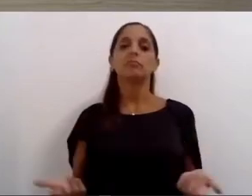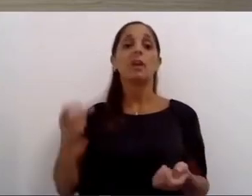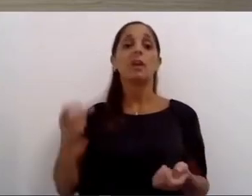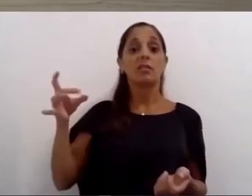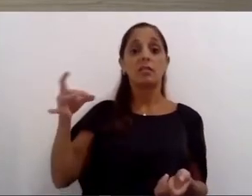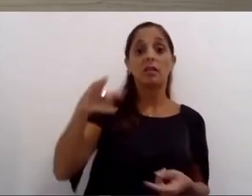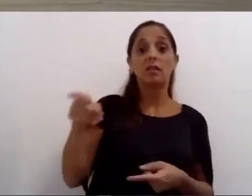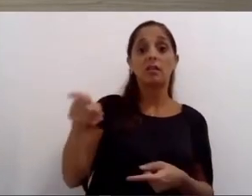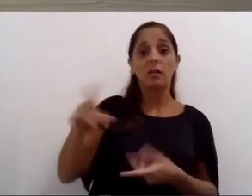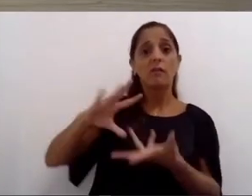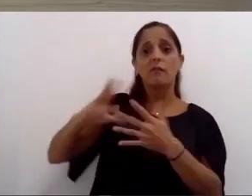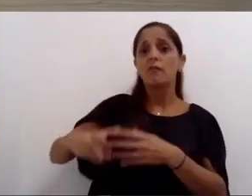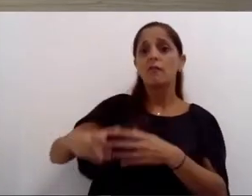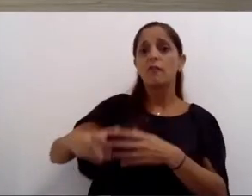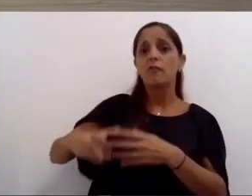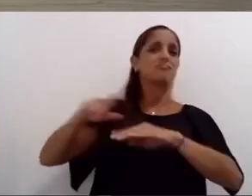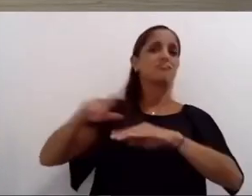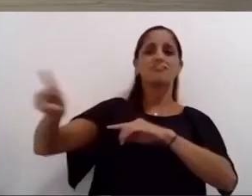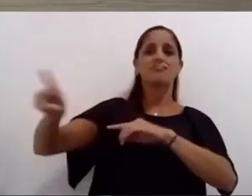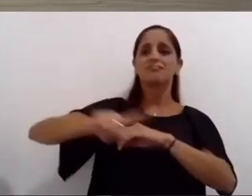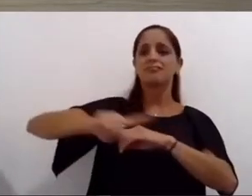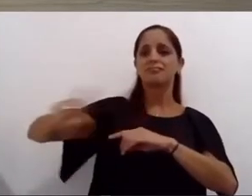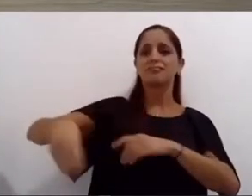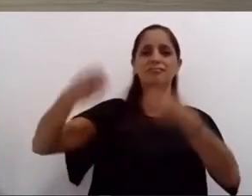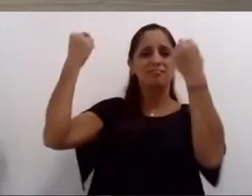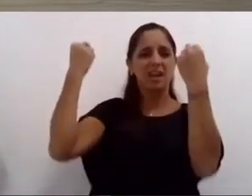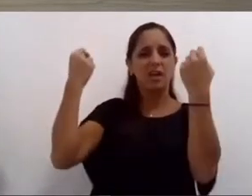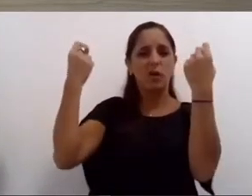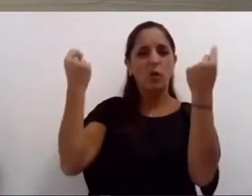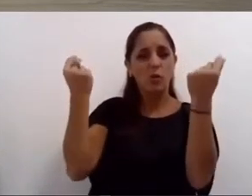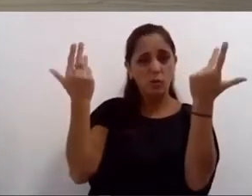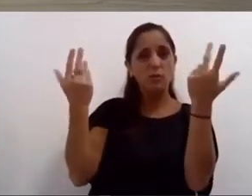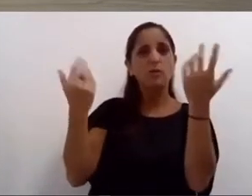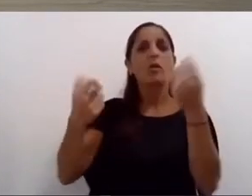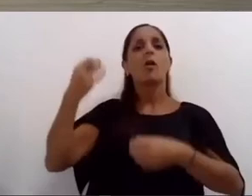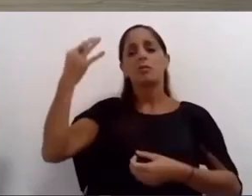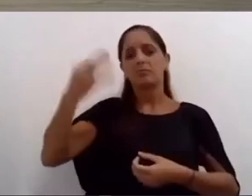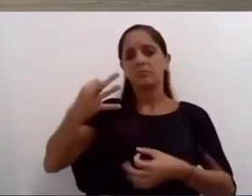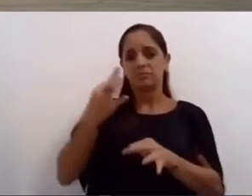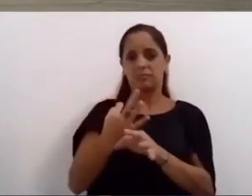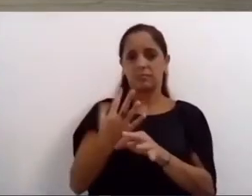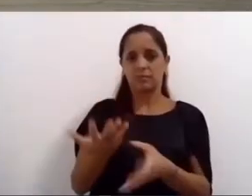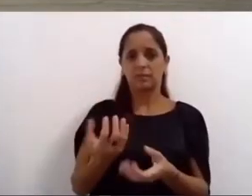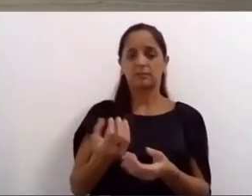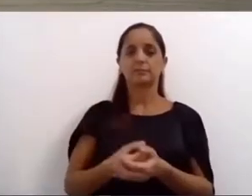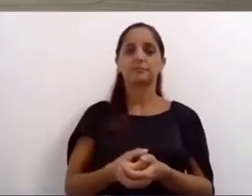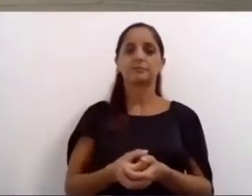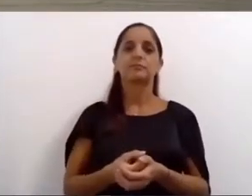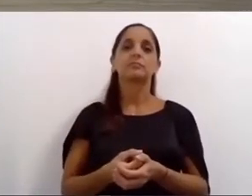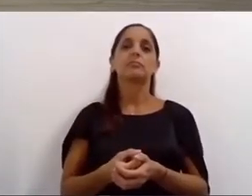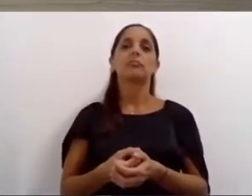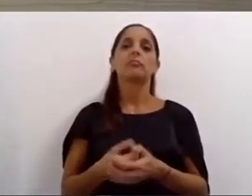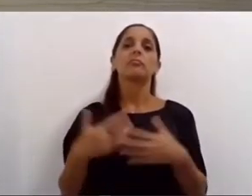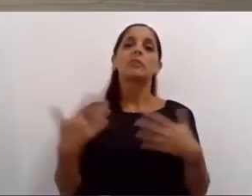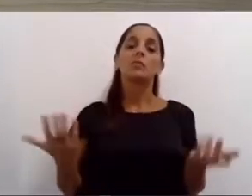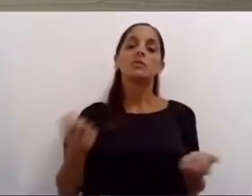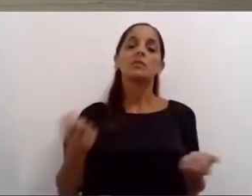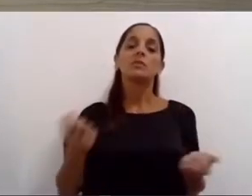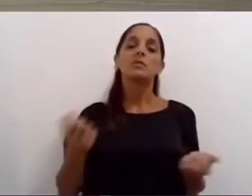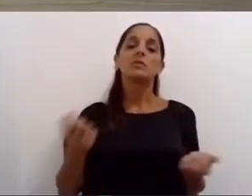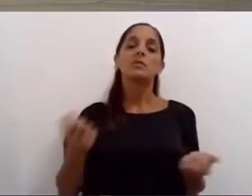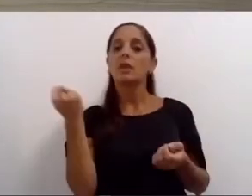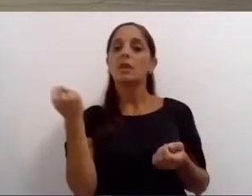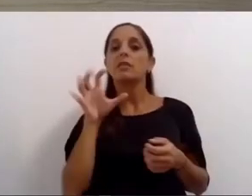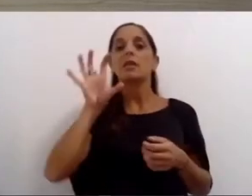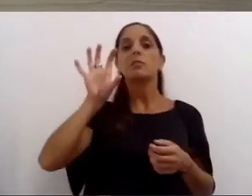eficiente moderno y económico hoy las conexiones regionales son más que necesarias por eso estamos coordinando con provincia y